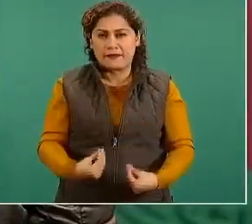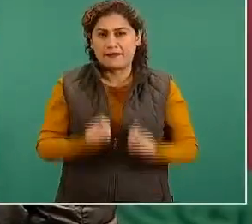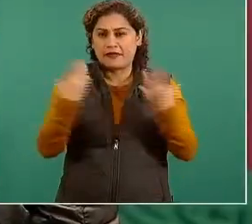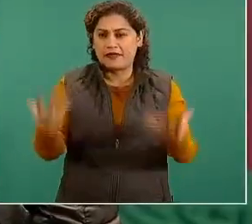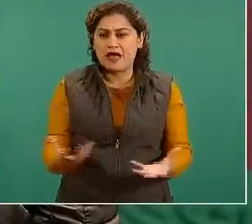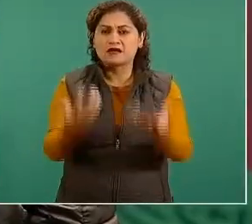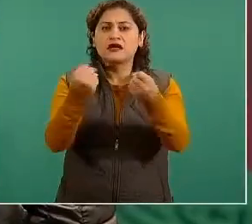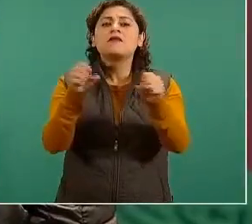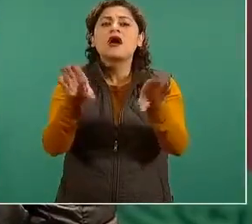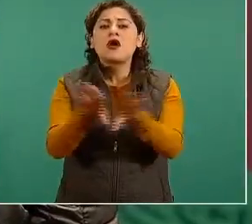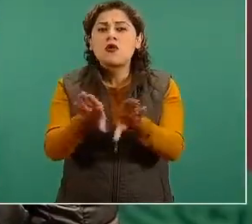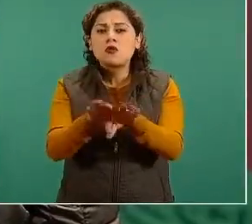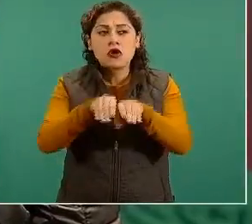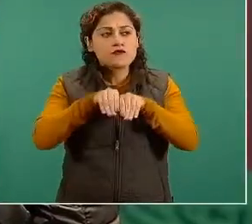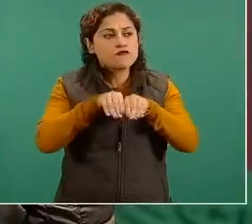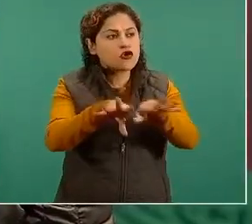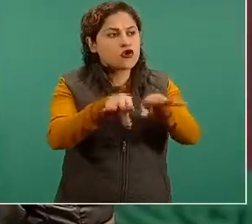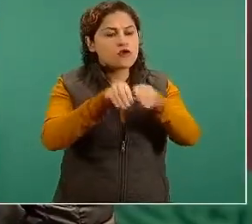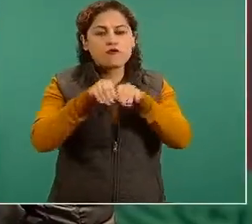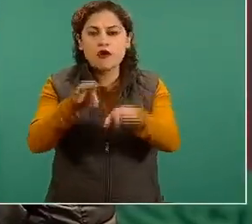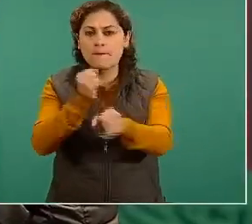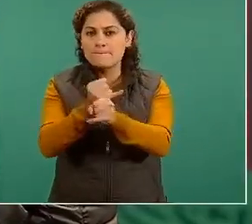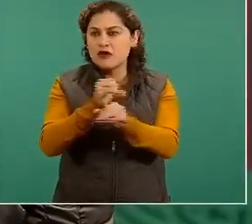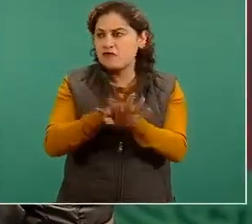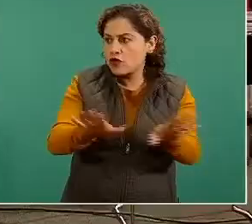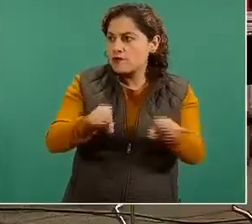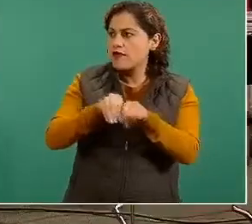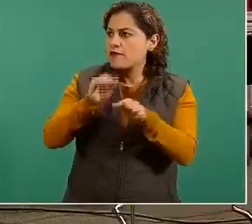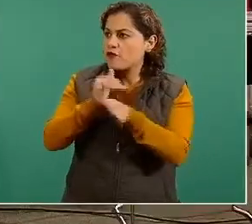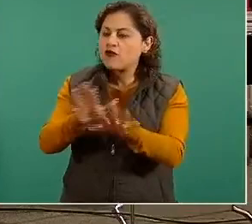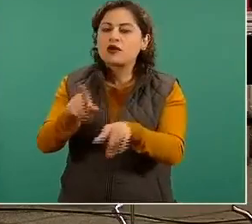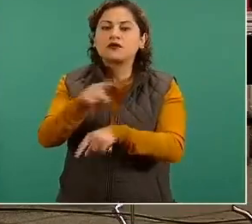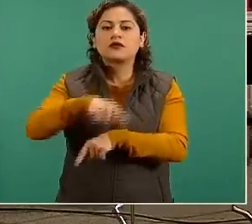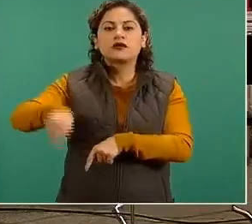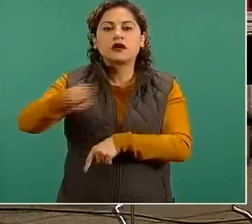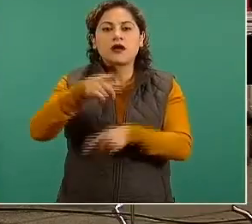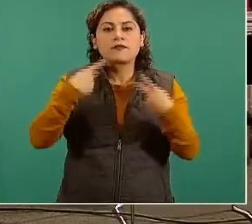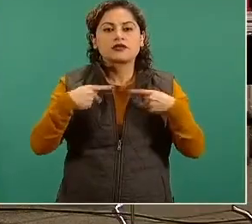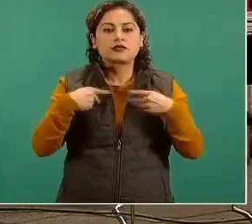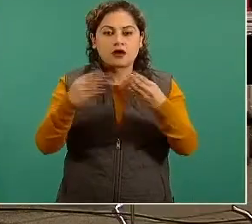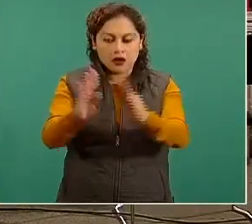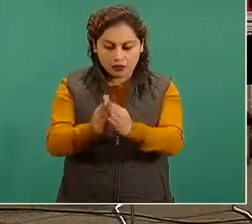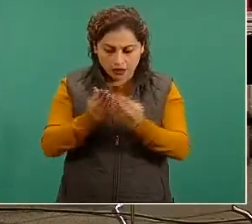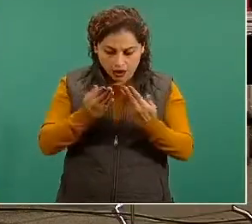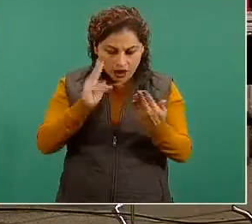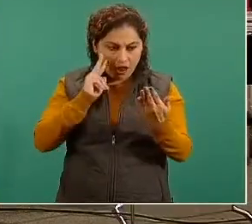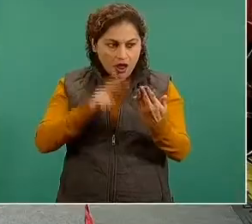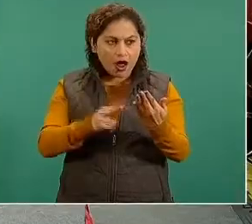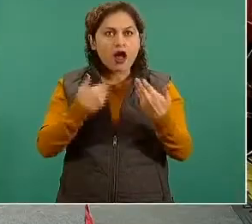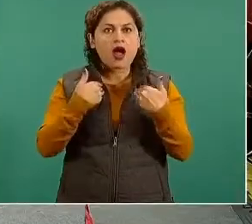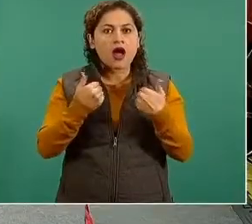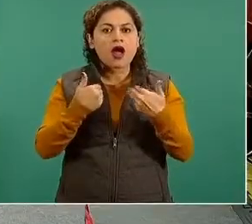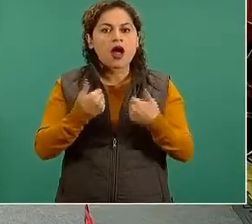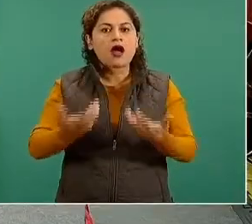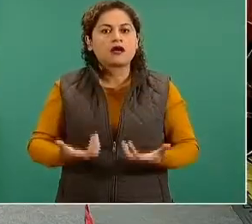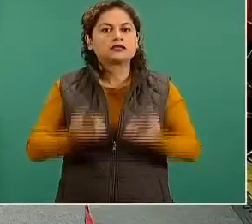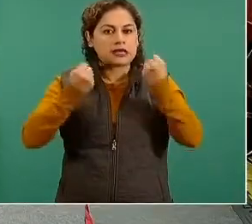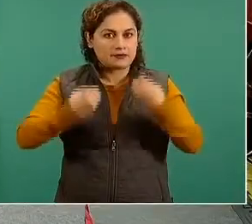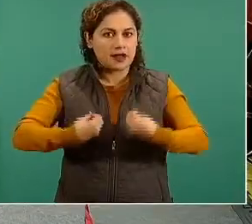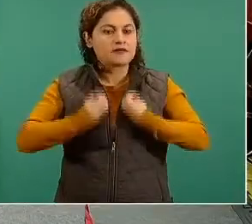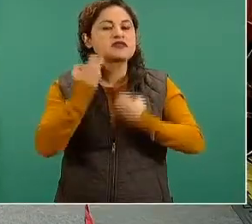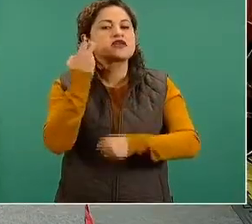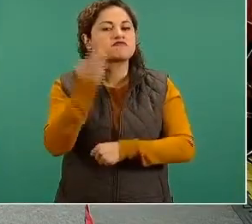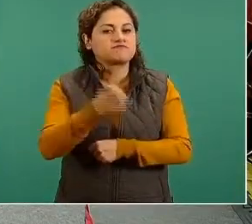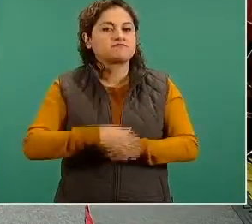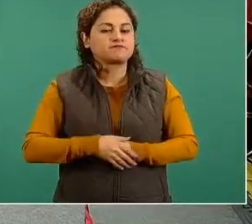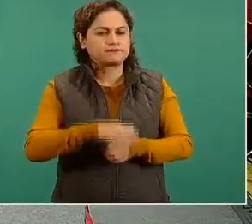persona correcta en el momento correcto para que tome decisiones correctas y eso salva muchas vidas. Y por último, doctor, en lo que